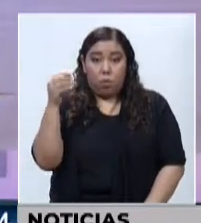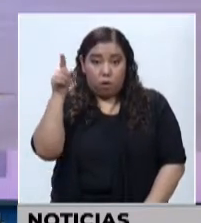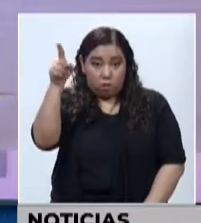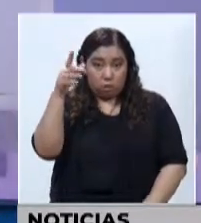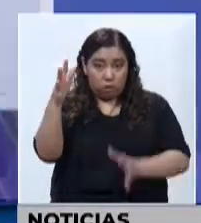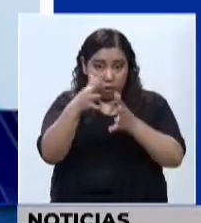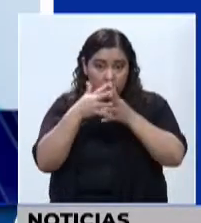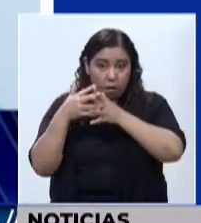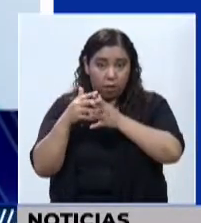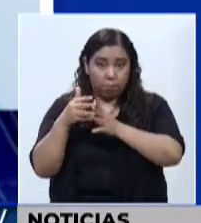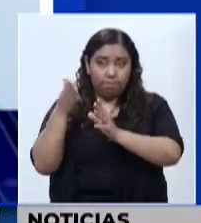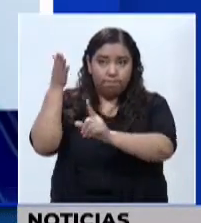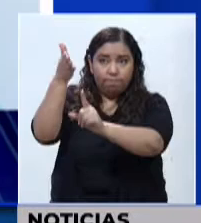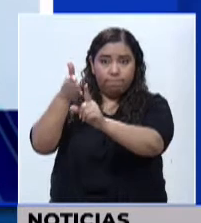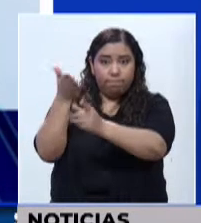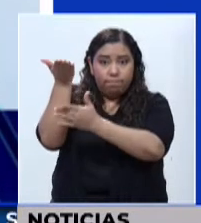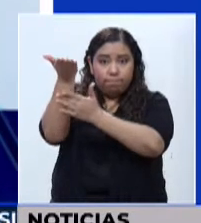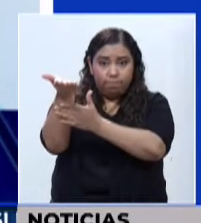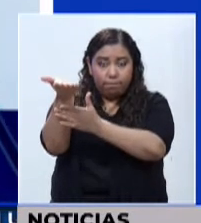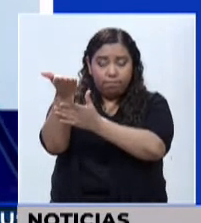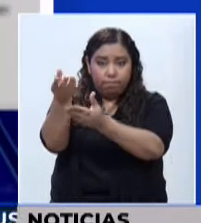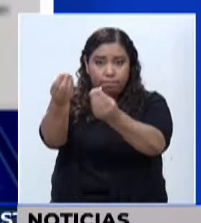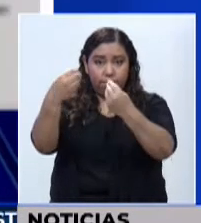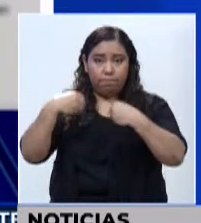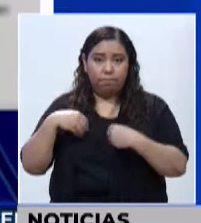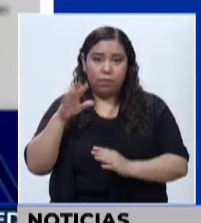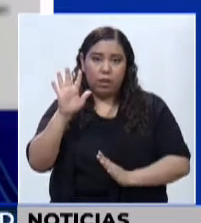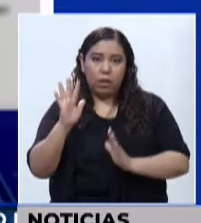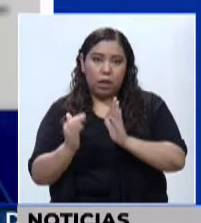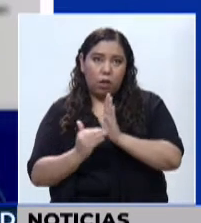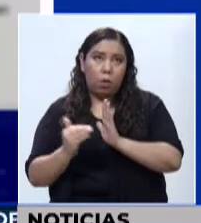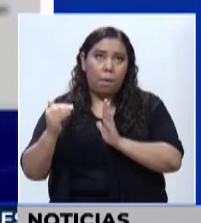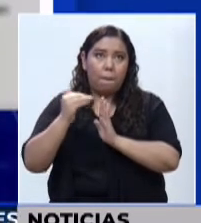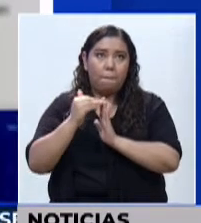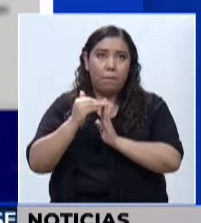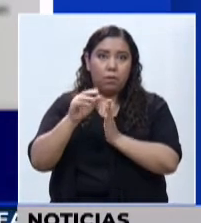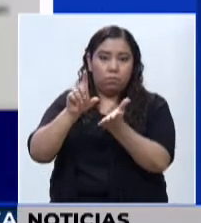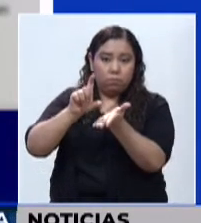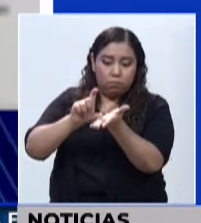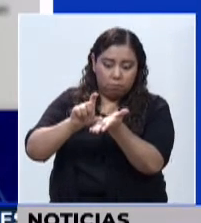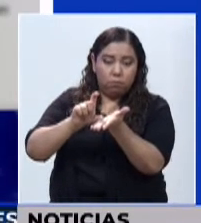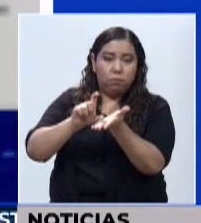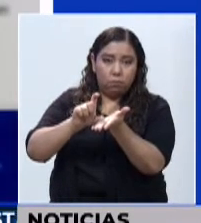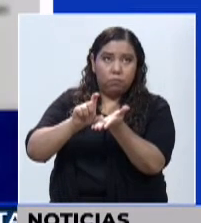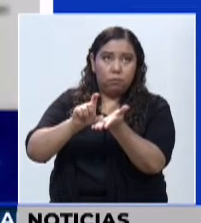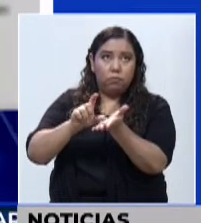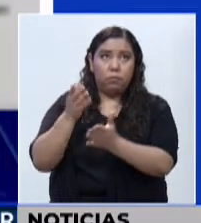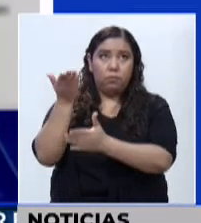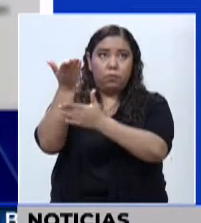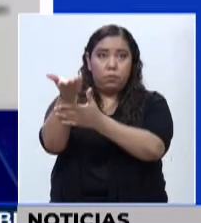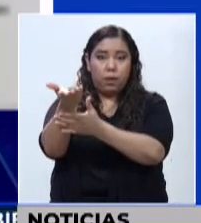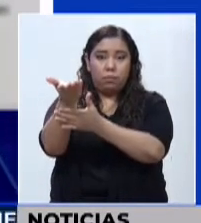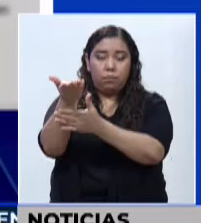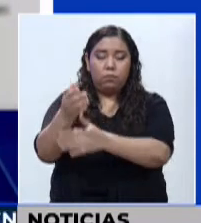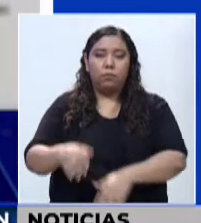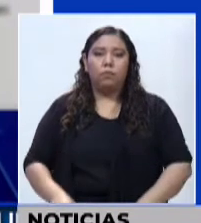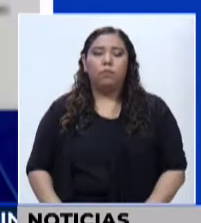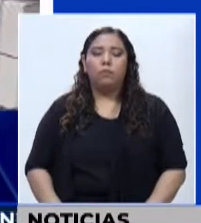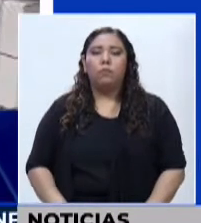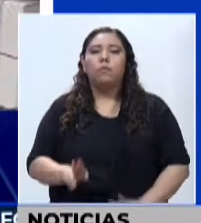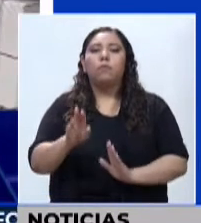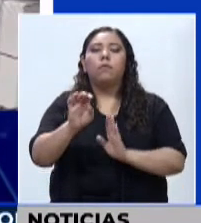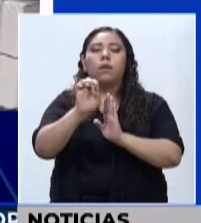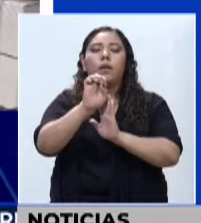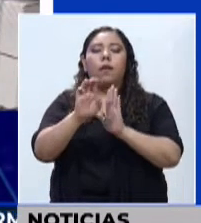al gobierno de los Estados Unidos la donación de 5 millones de vacunas contra la COVID-19. El diplomático